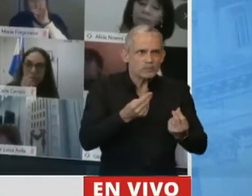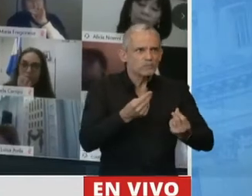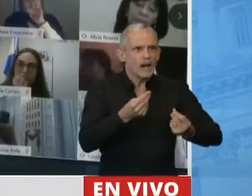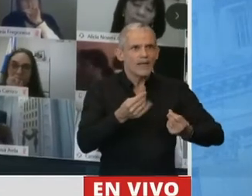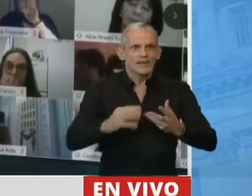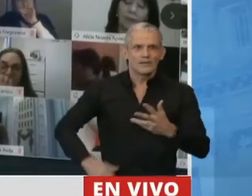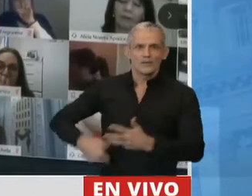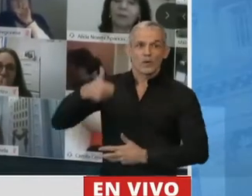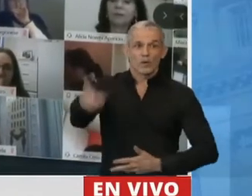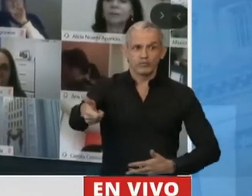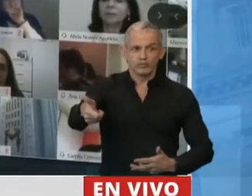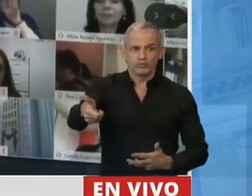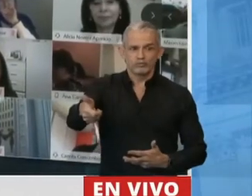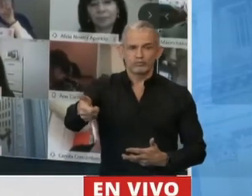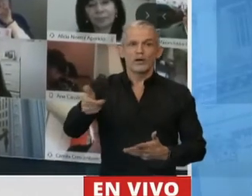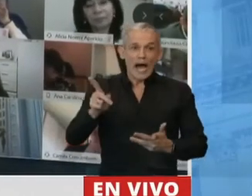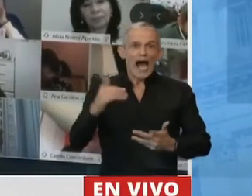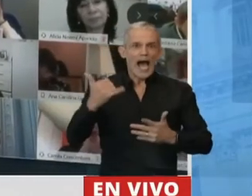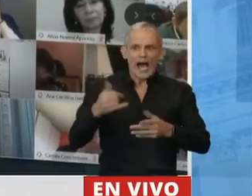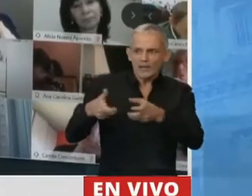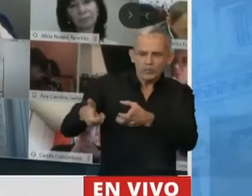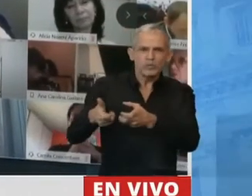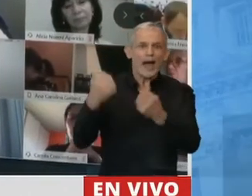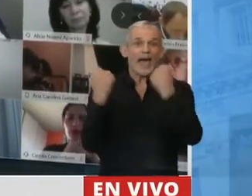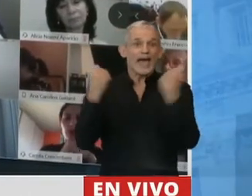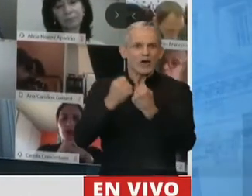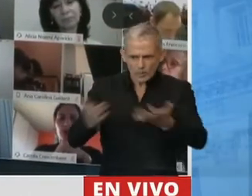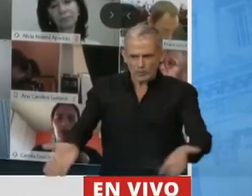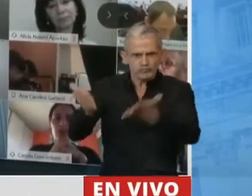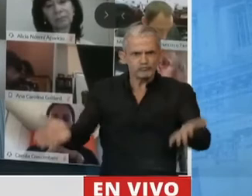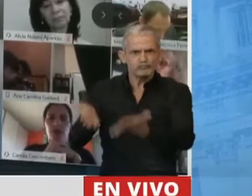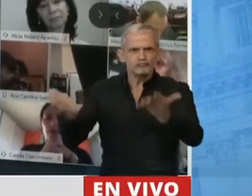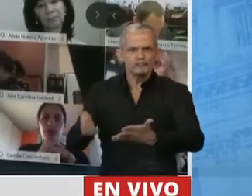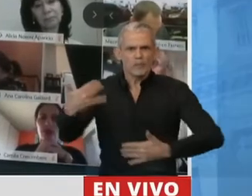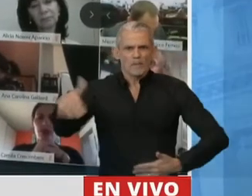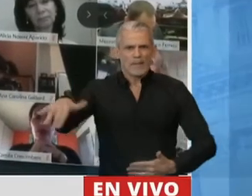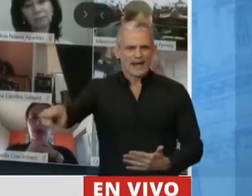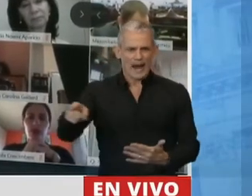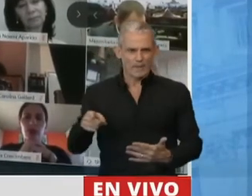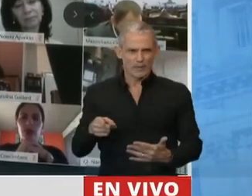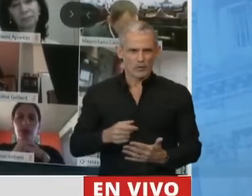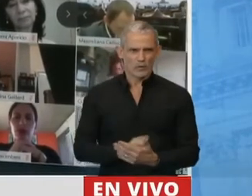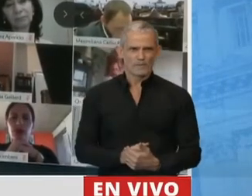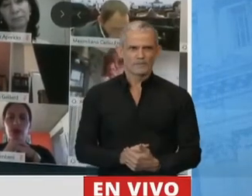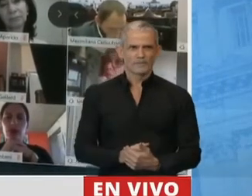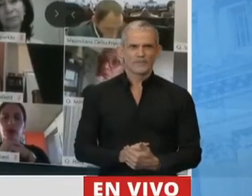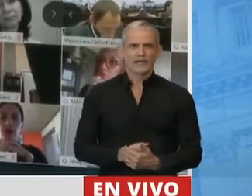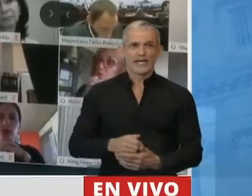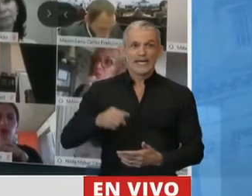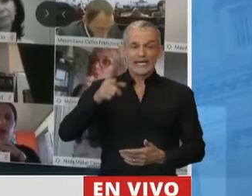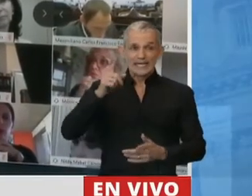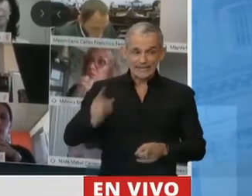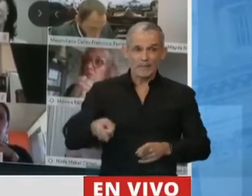promoción de inversiones en aquellos sectores donde promueven la economía mucho más rápido, no ser de la construcción. Debemos,